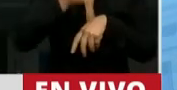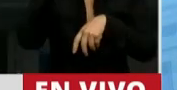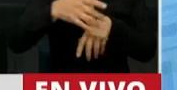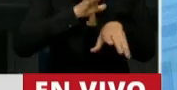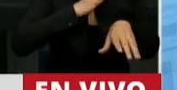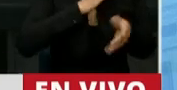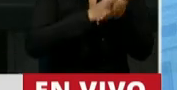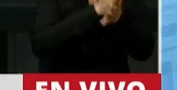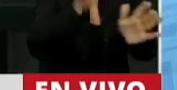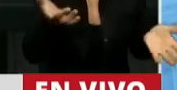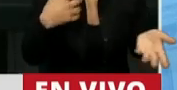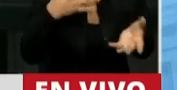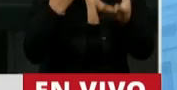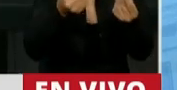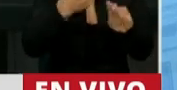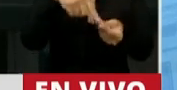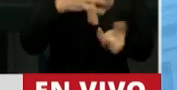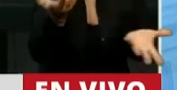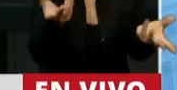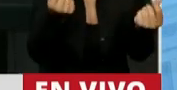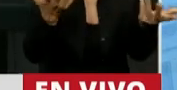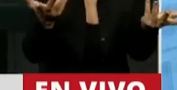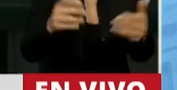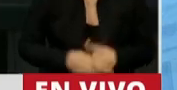Espero haberle sido de utilidad.